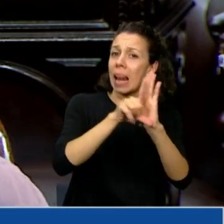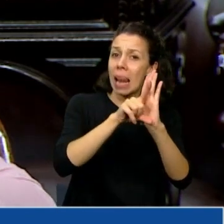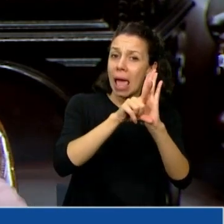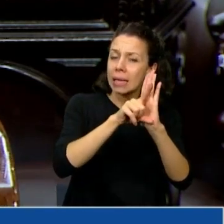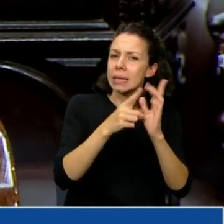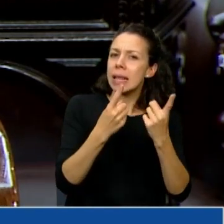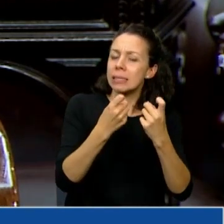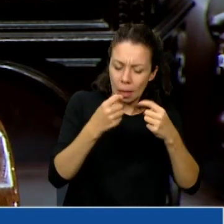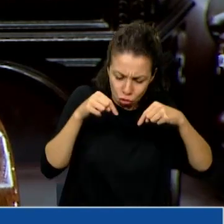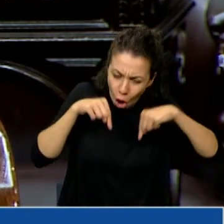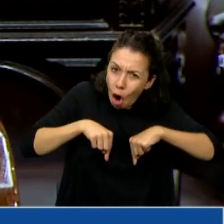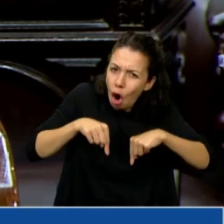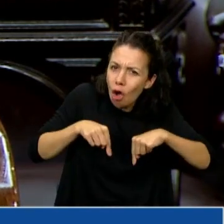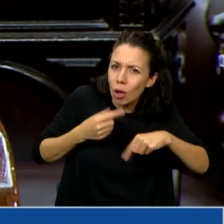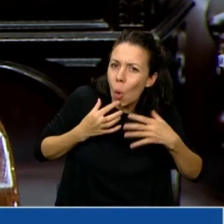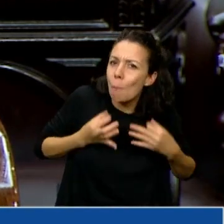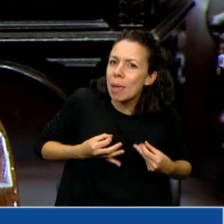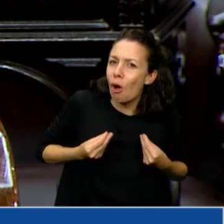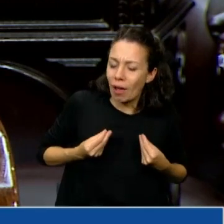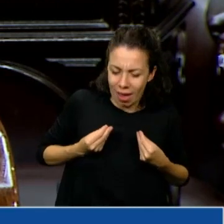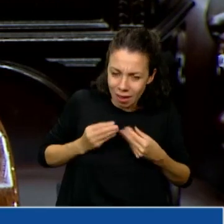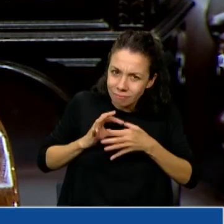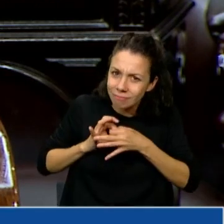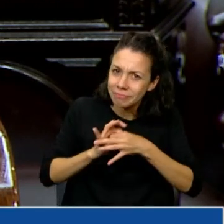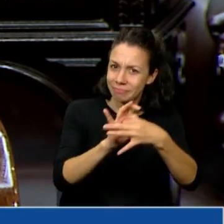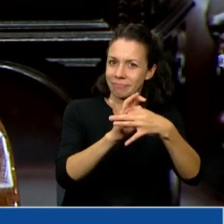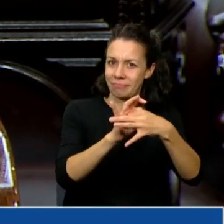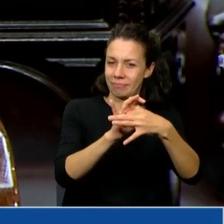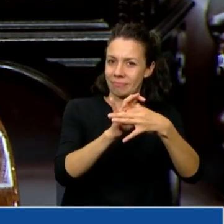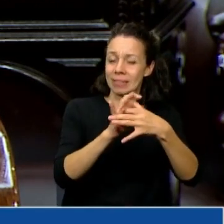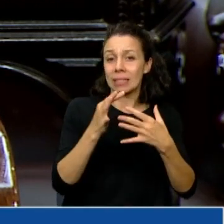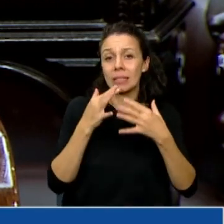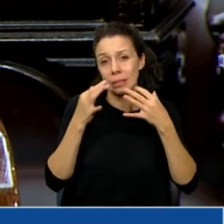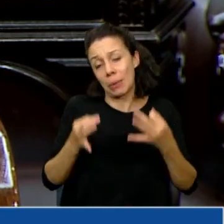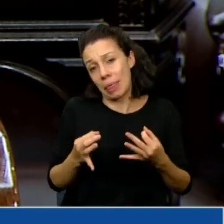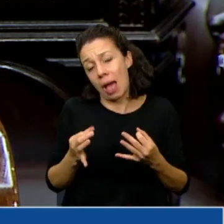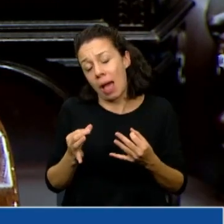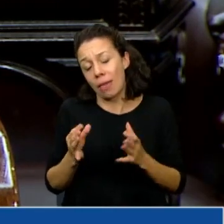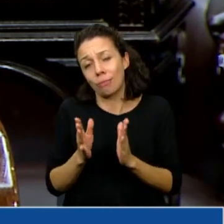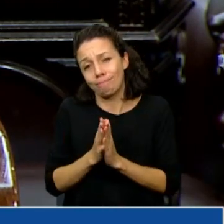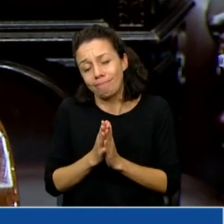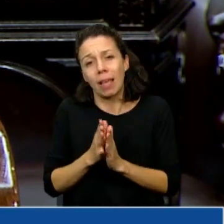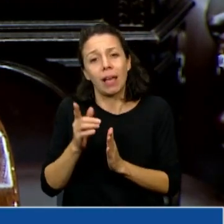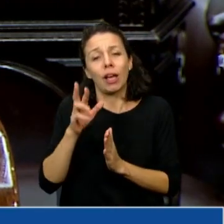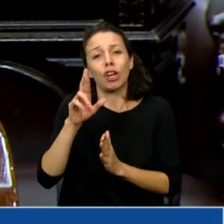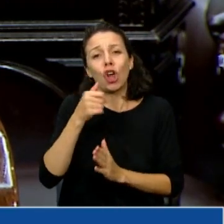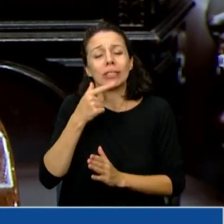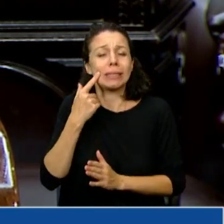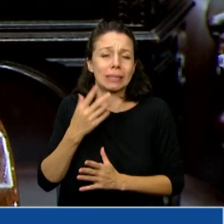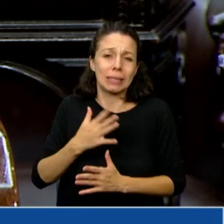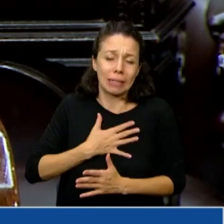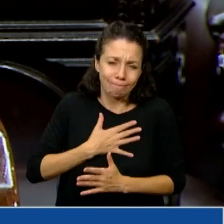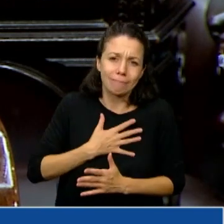presente que cumplimos. Y la verdad, compañero Rossi, una gran alegría y una